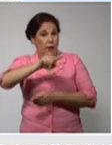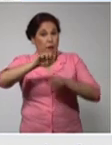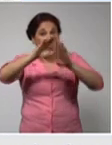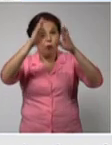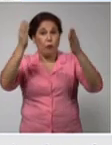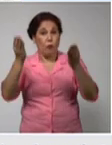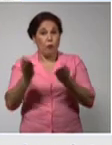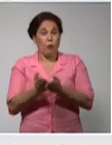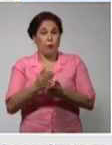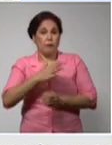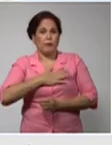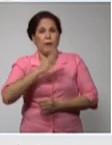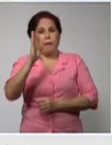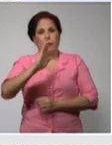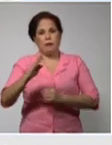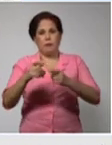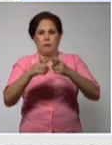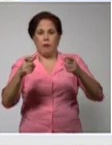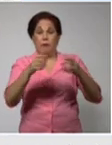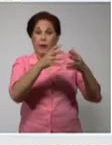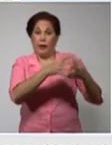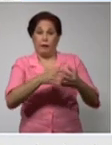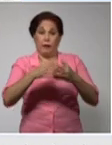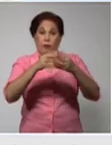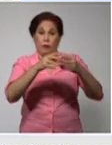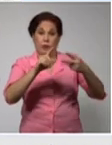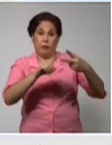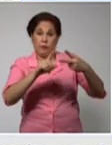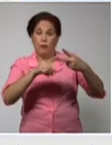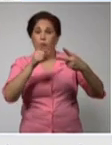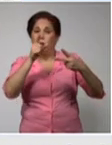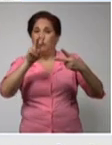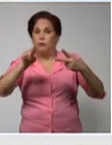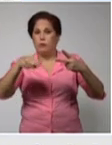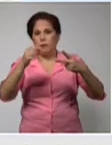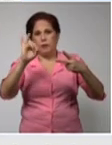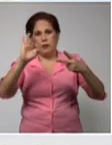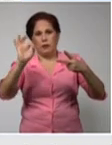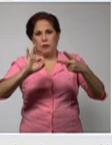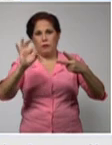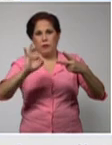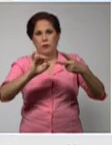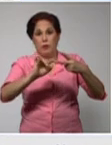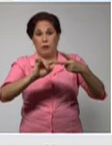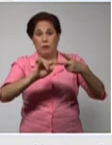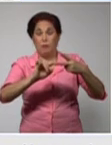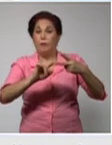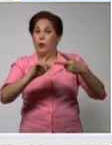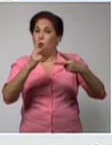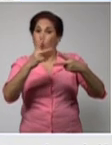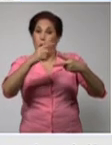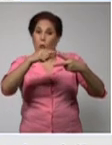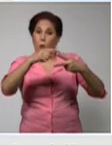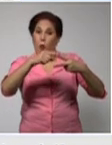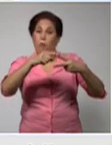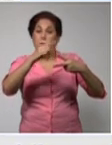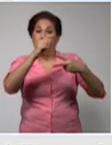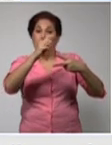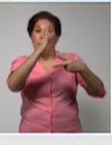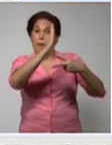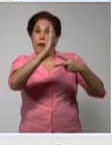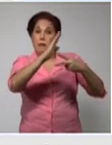Estados Unidos y Norteamérica con el 12,7% son los dos países que encabezan